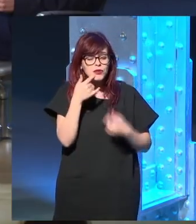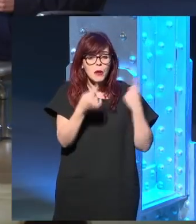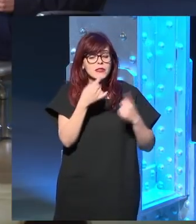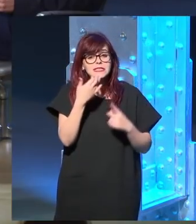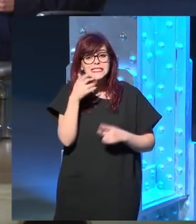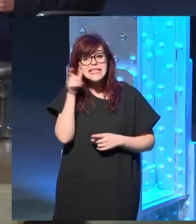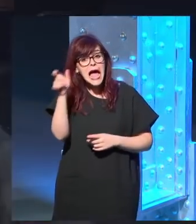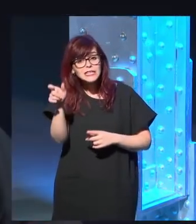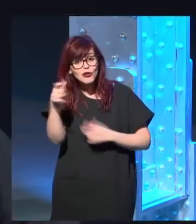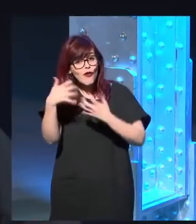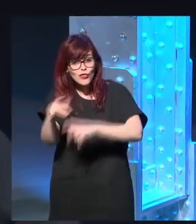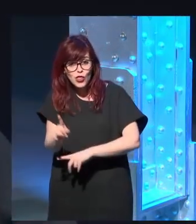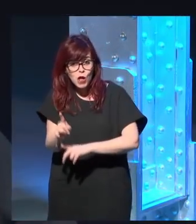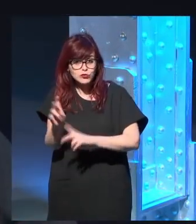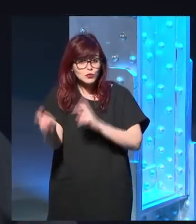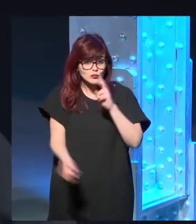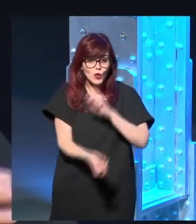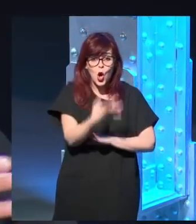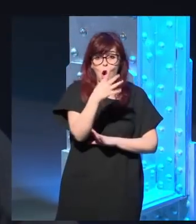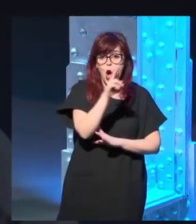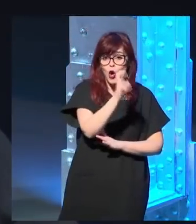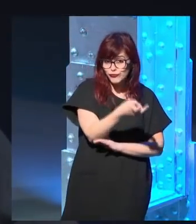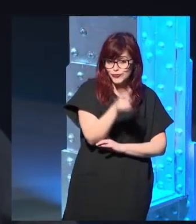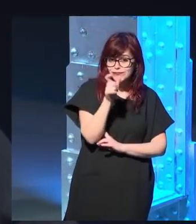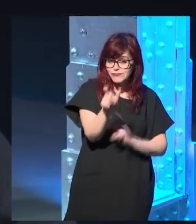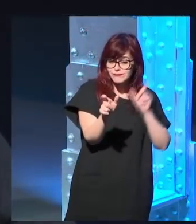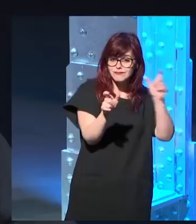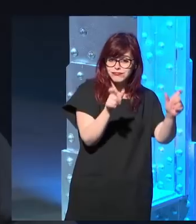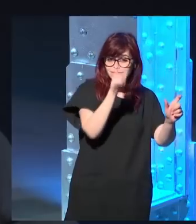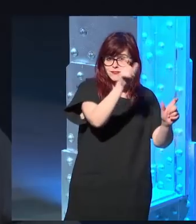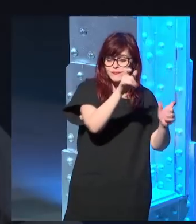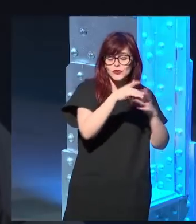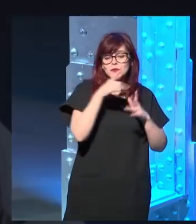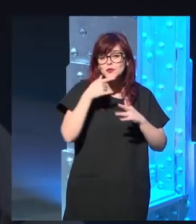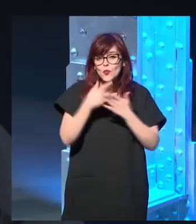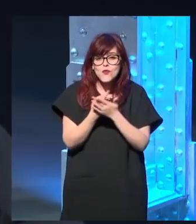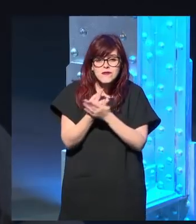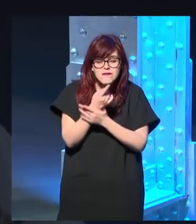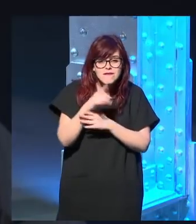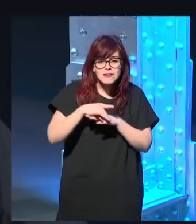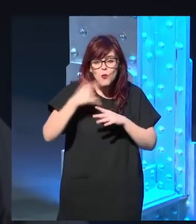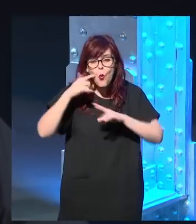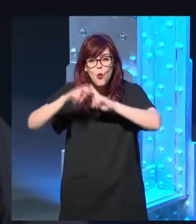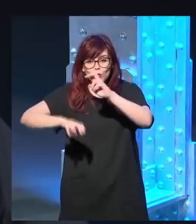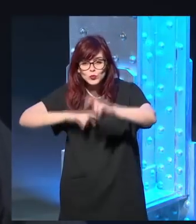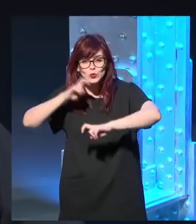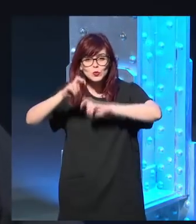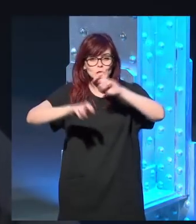esa acierta otra. Como yo voy siguiendo un camino un poco sinuoso al escribir